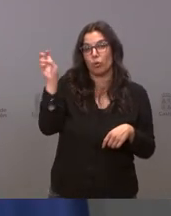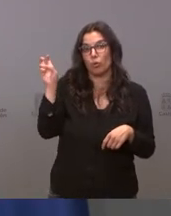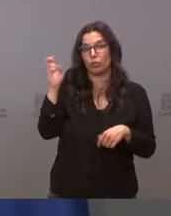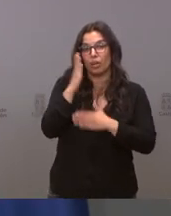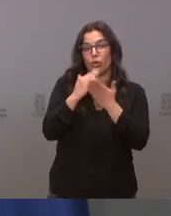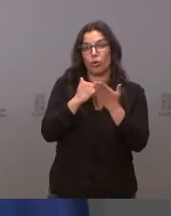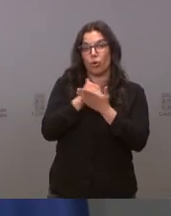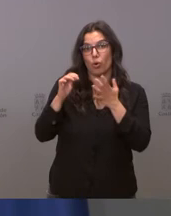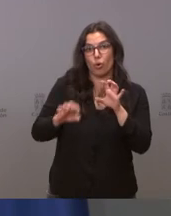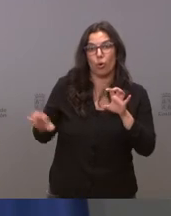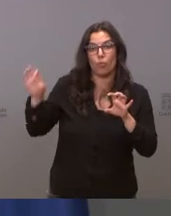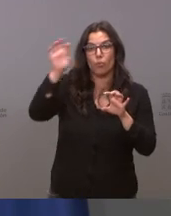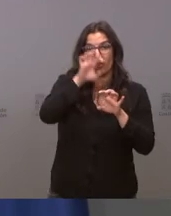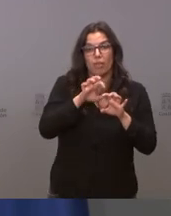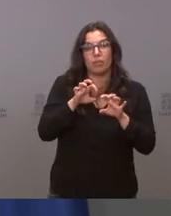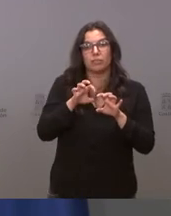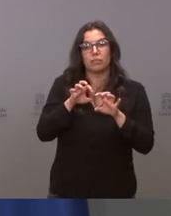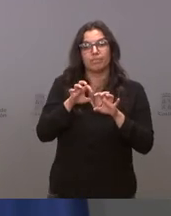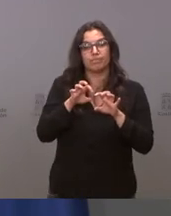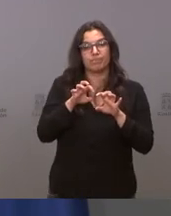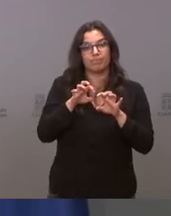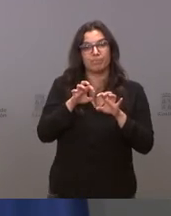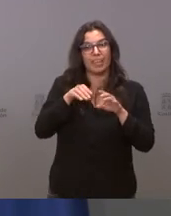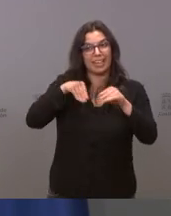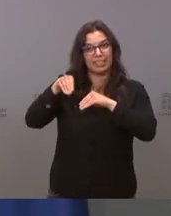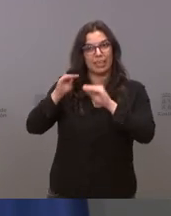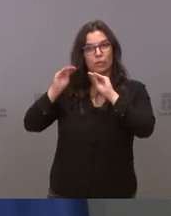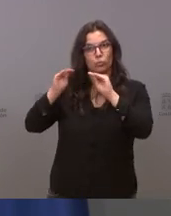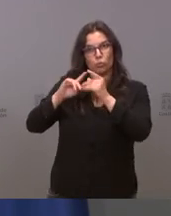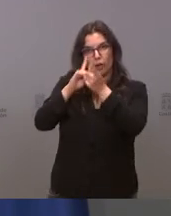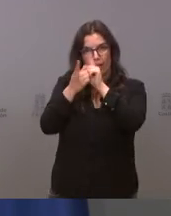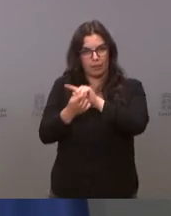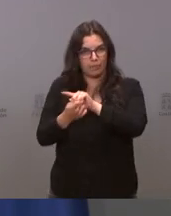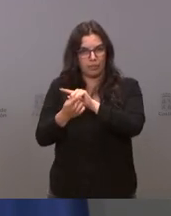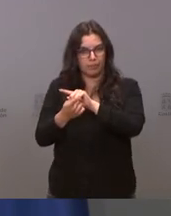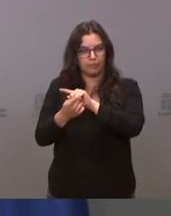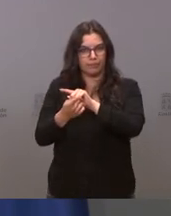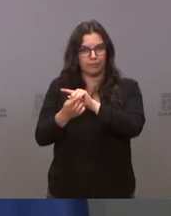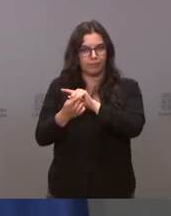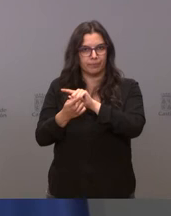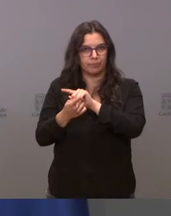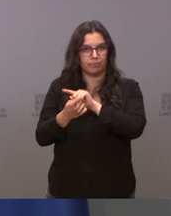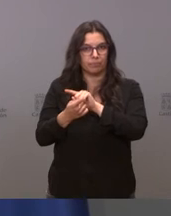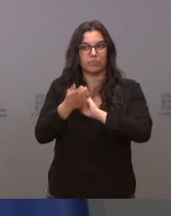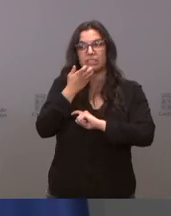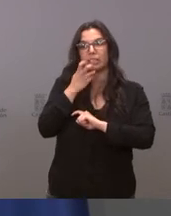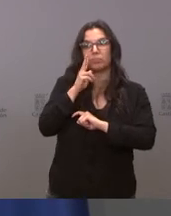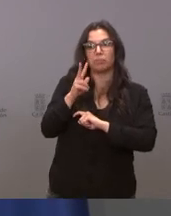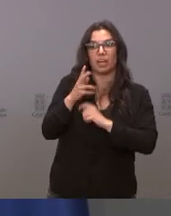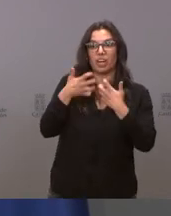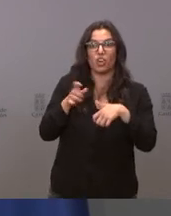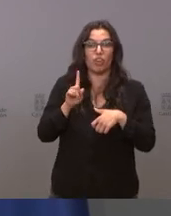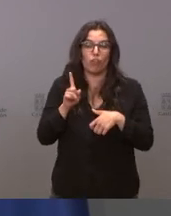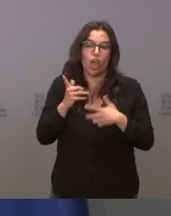comunidades autónomas pues cambien su estrategia si no les va bien lo que